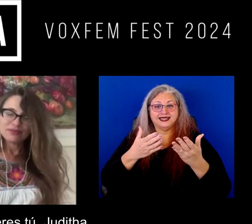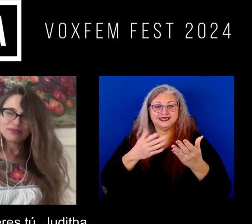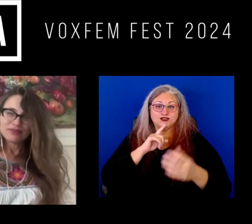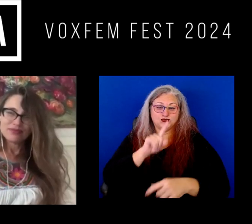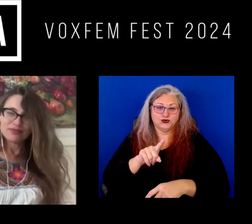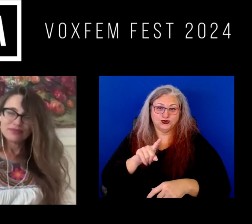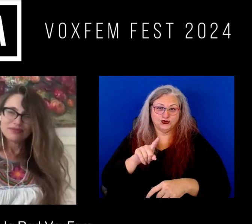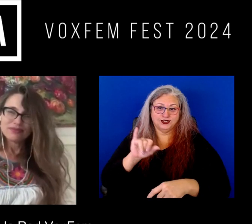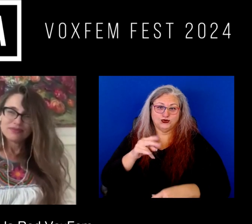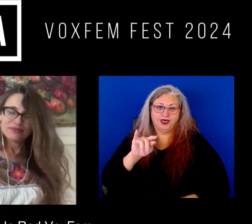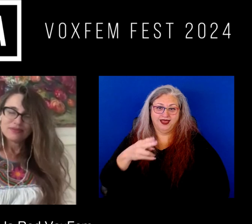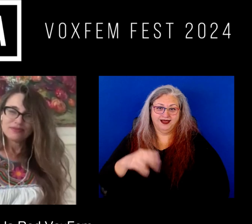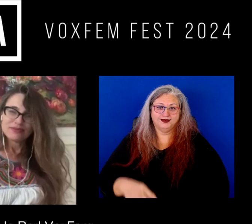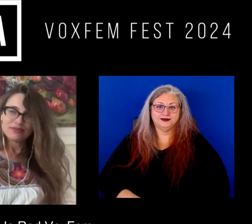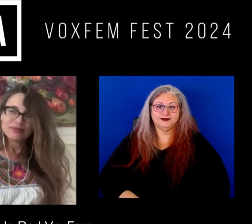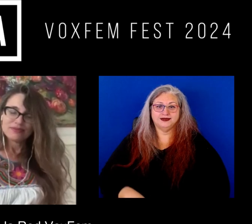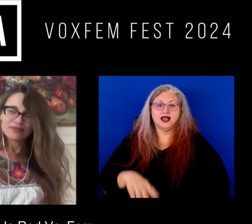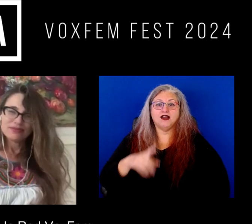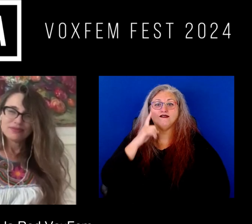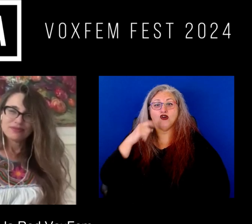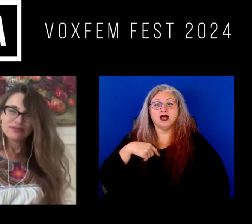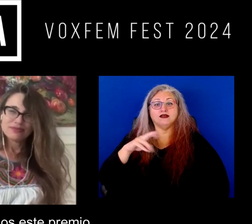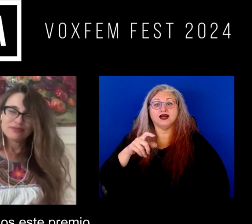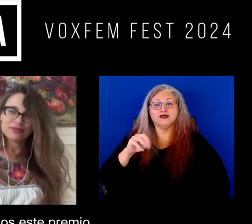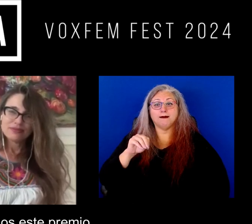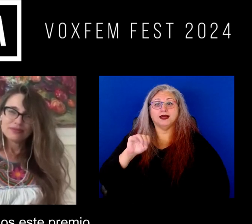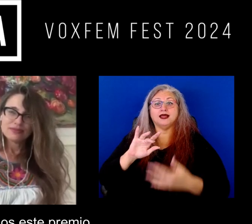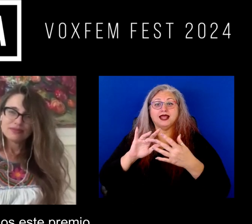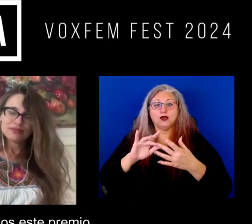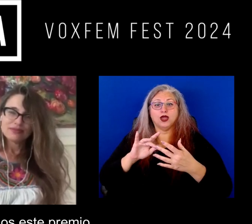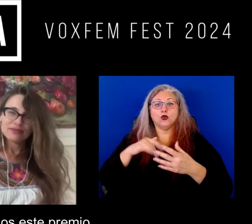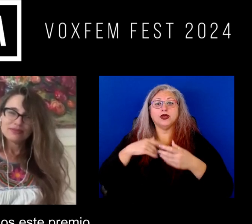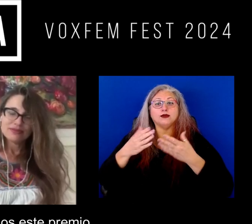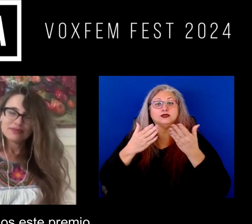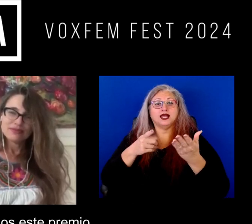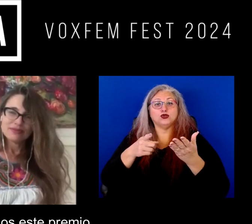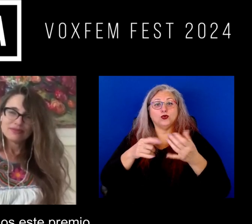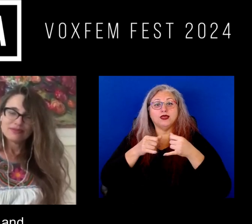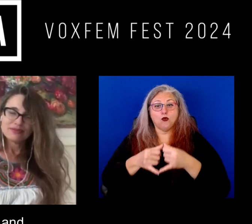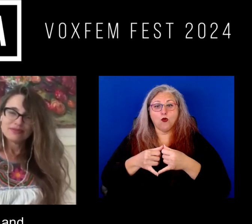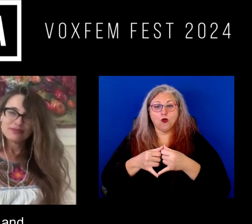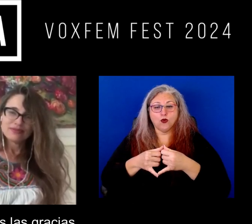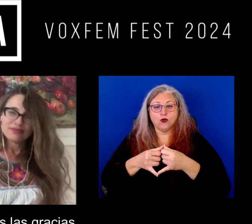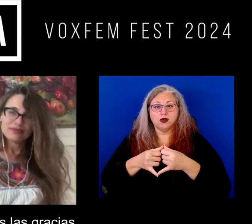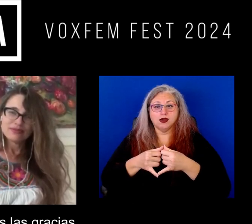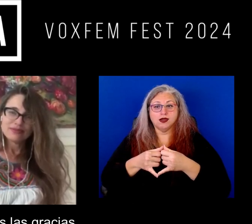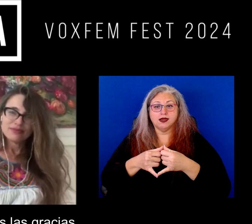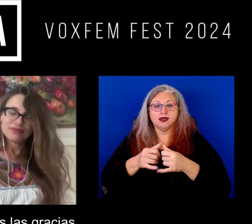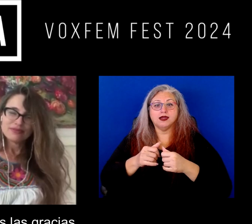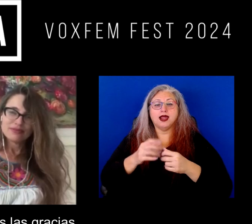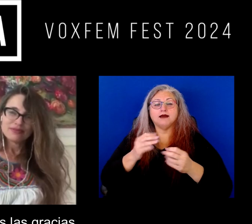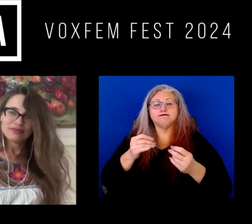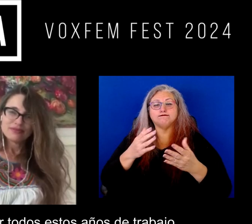tú Judith on behalf of Voxfam Network we present you this award and